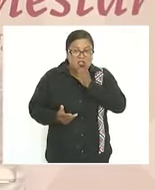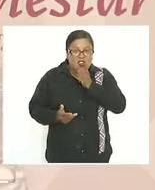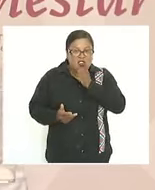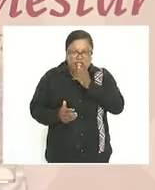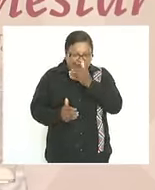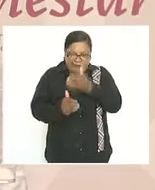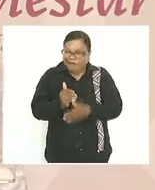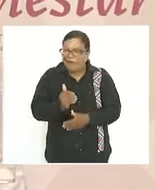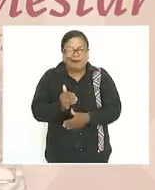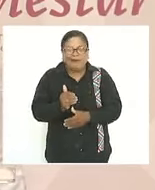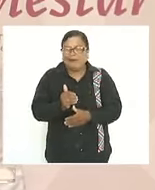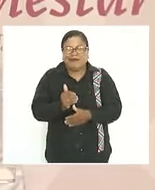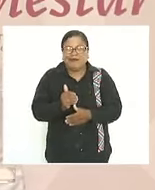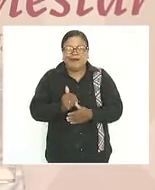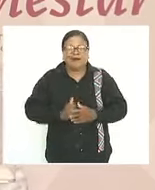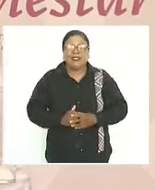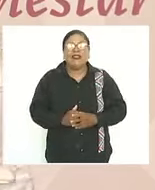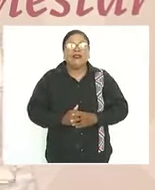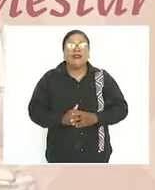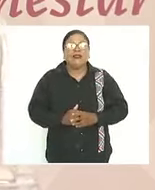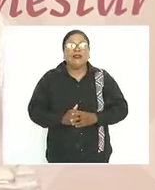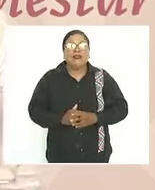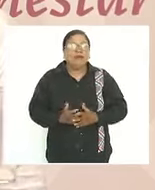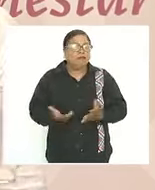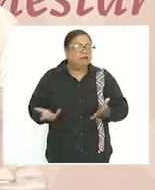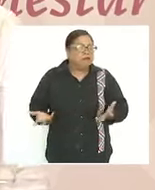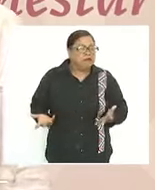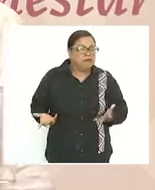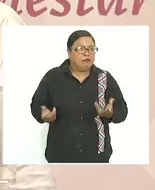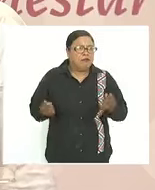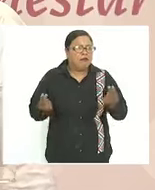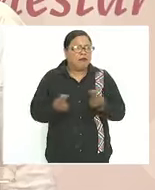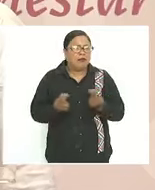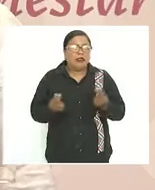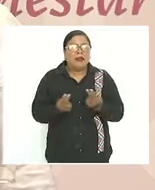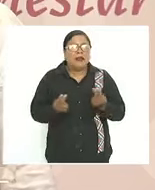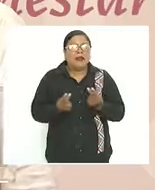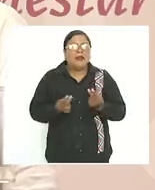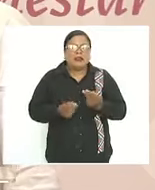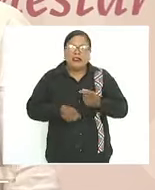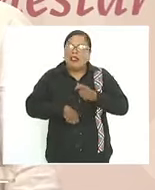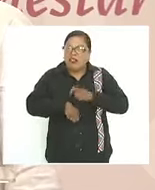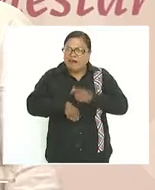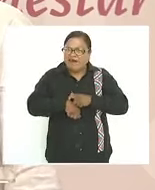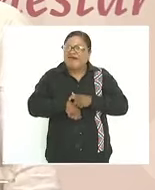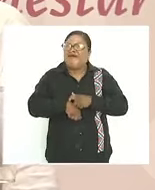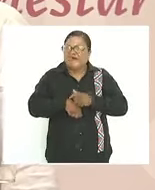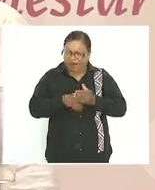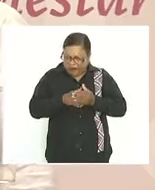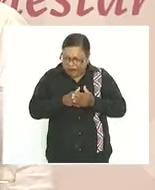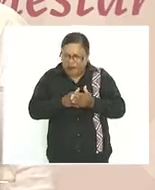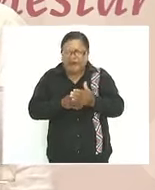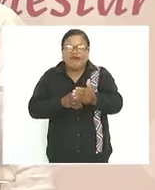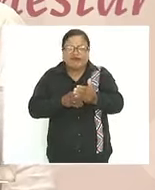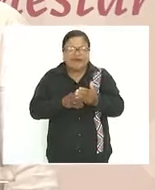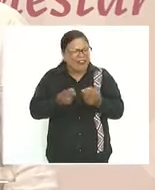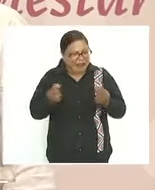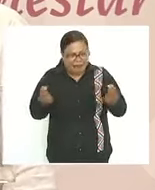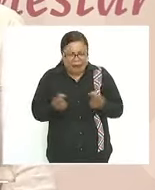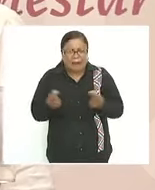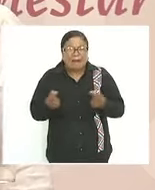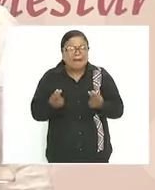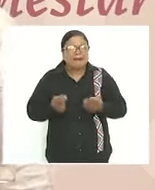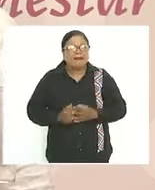se necesita más tiempo porque fue mucho